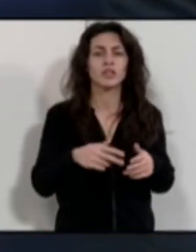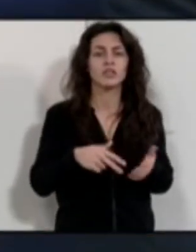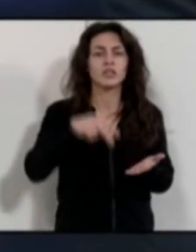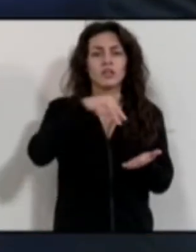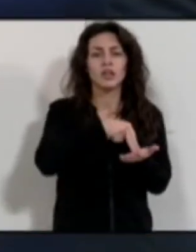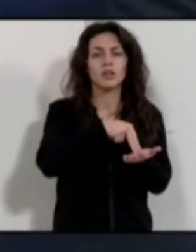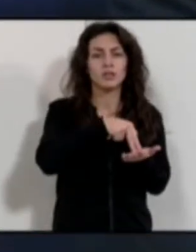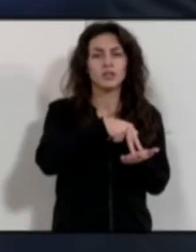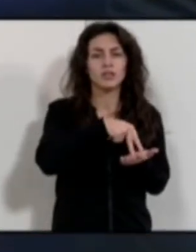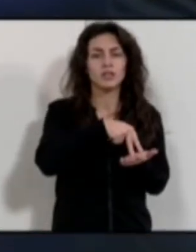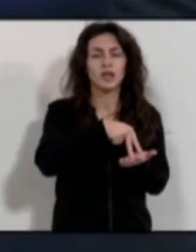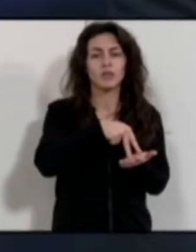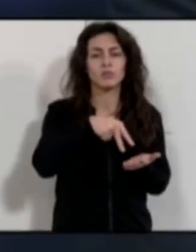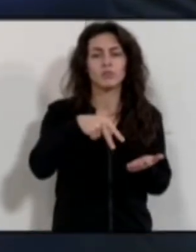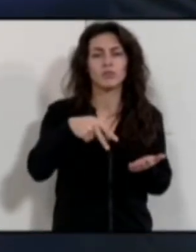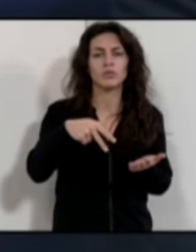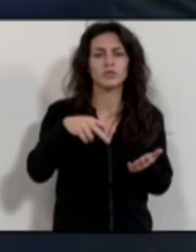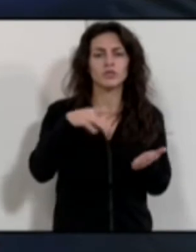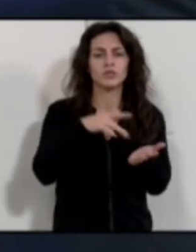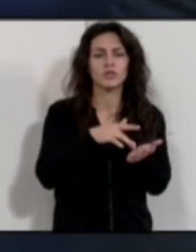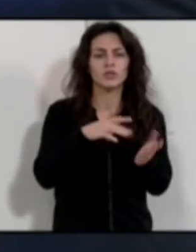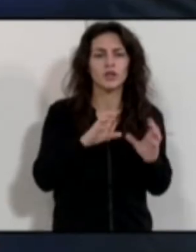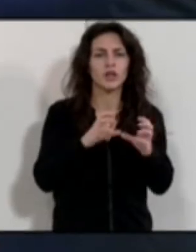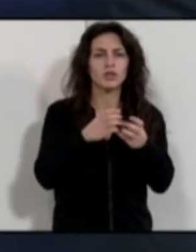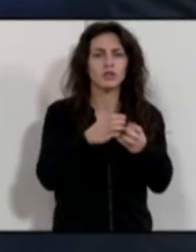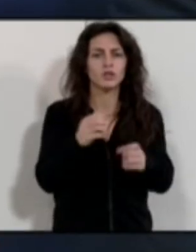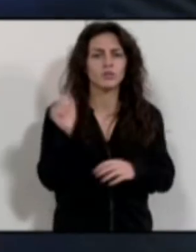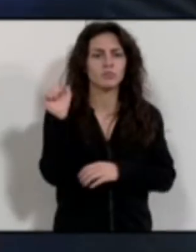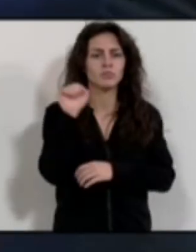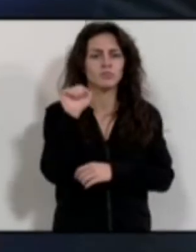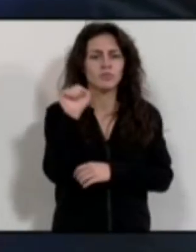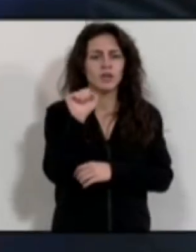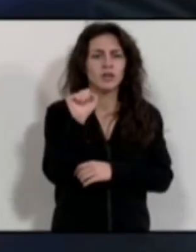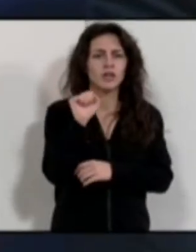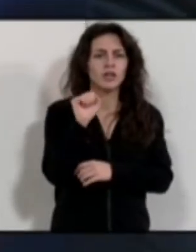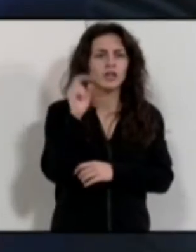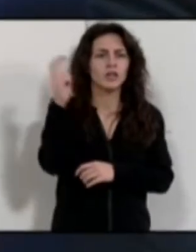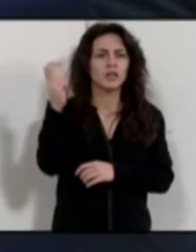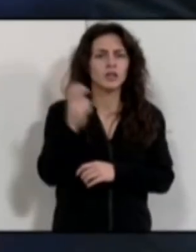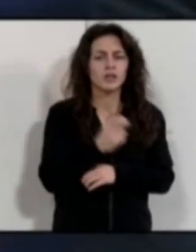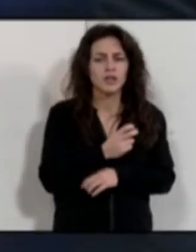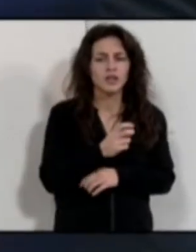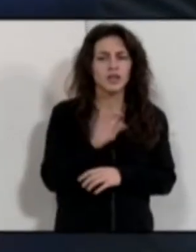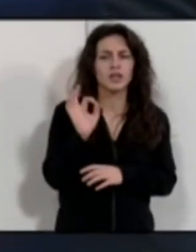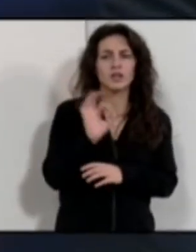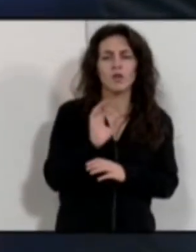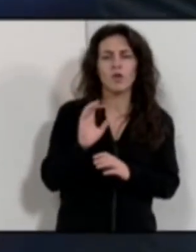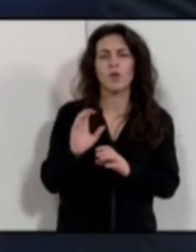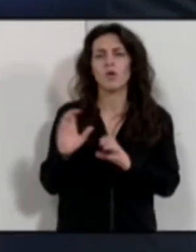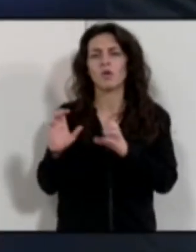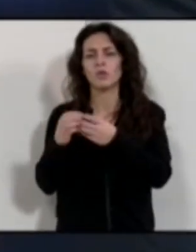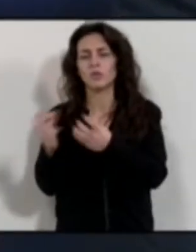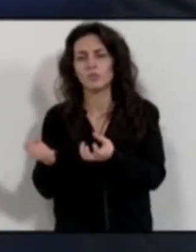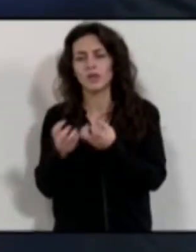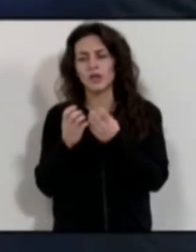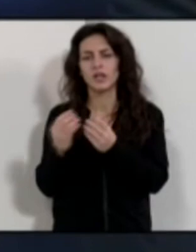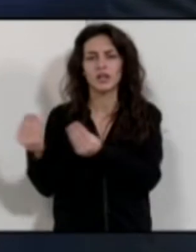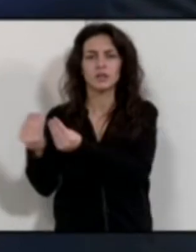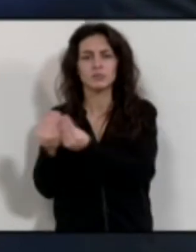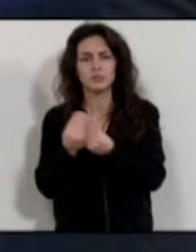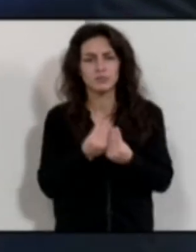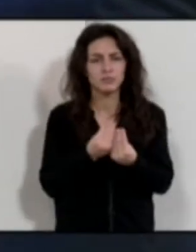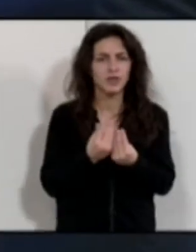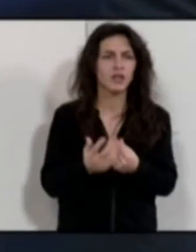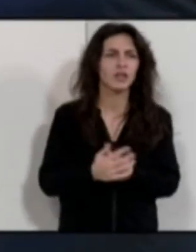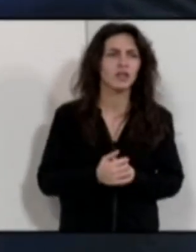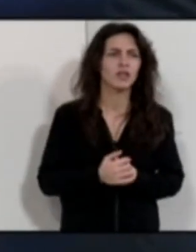Podemos orientados y traídos por ellos y que además en sus escritos dicen que pertenecen al círculo de Podemos. Y como en una